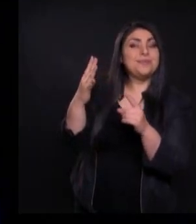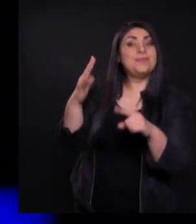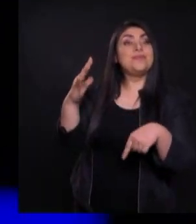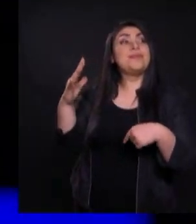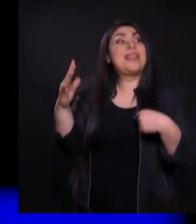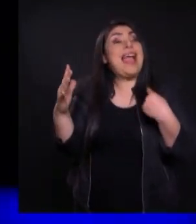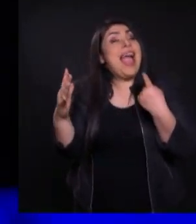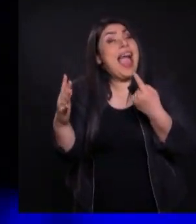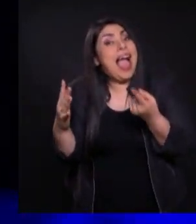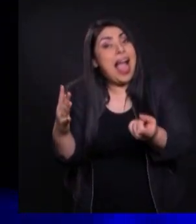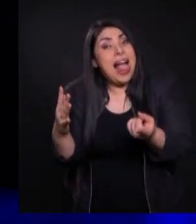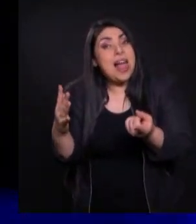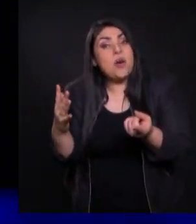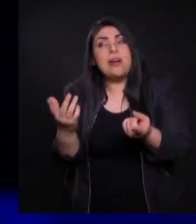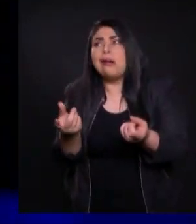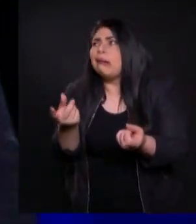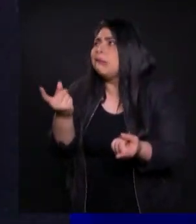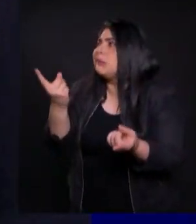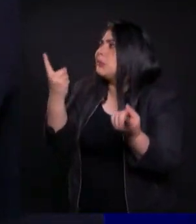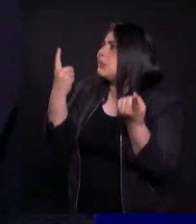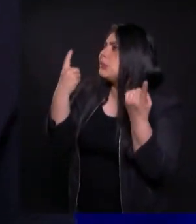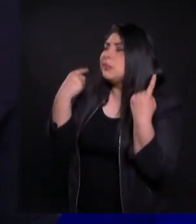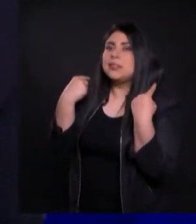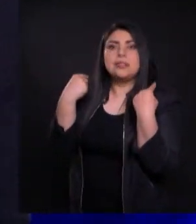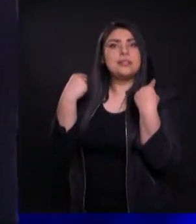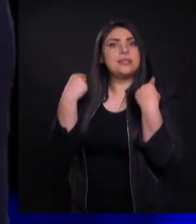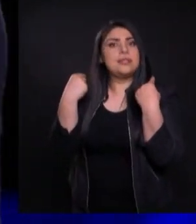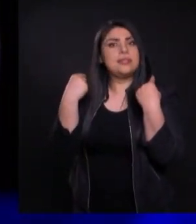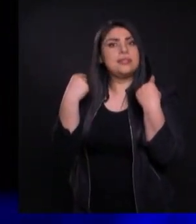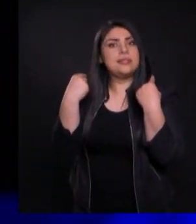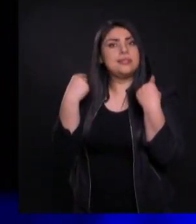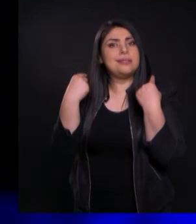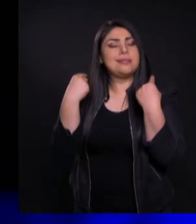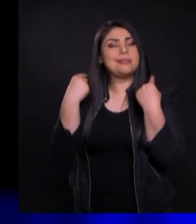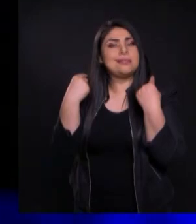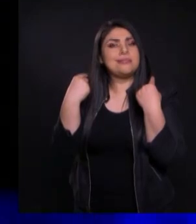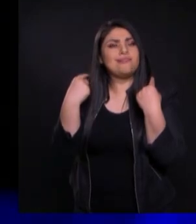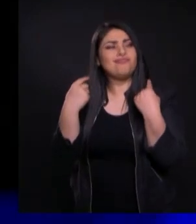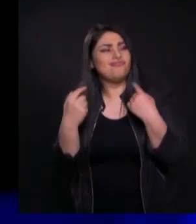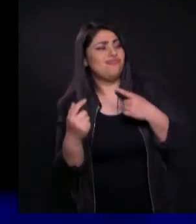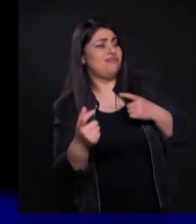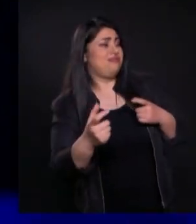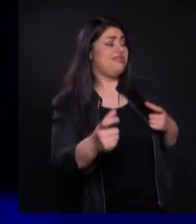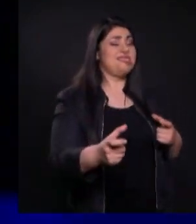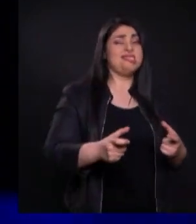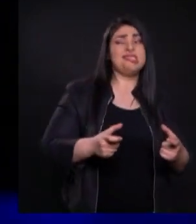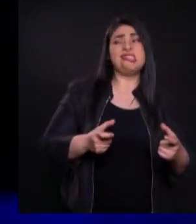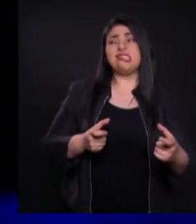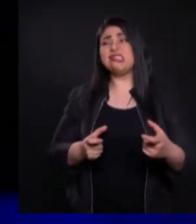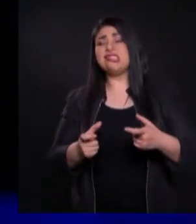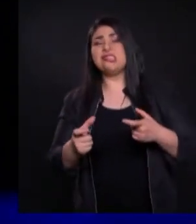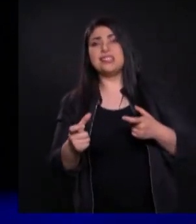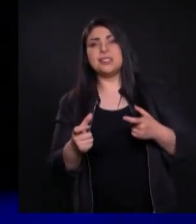desenfocar y puede hacerte enseñorear sobre alguien